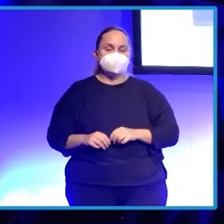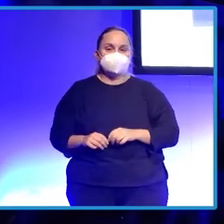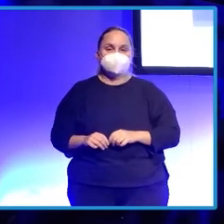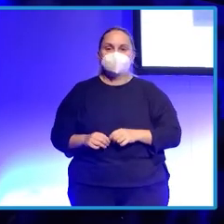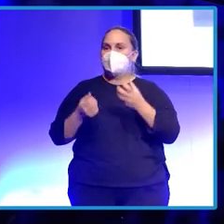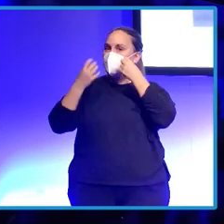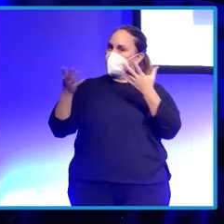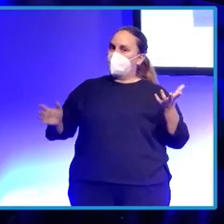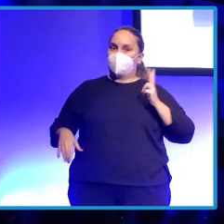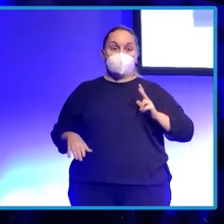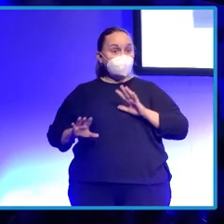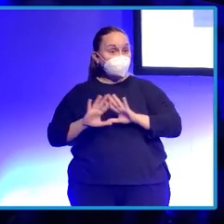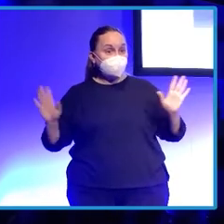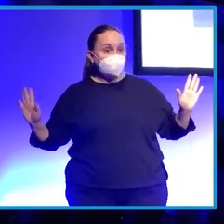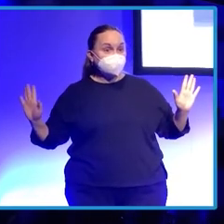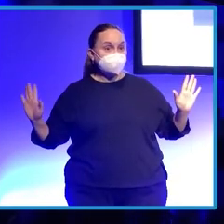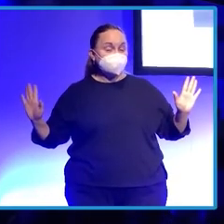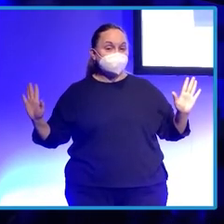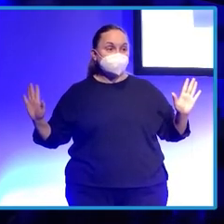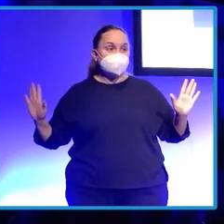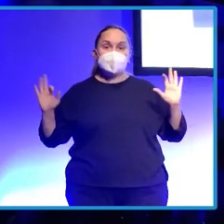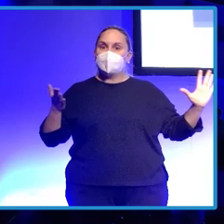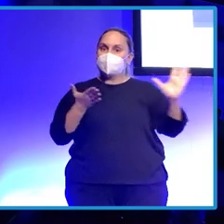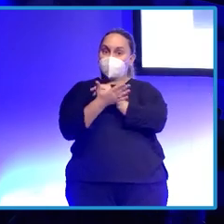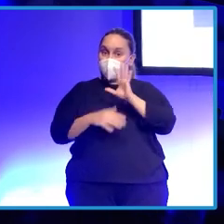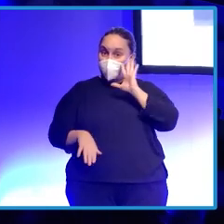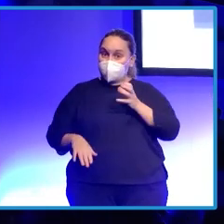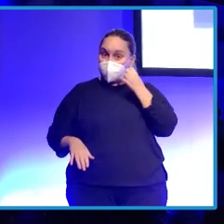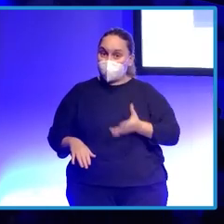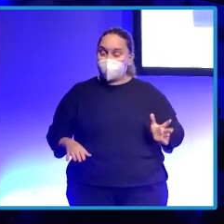Qué bien que educaos. Nada. O sea, todo se ha parecido bien.